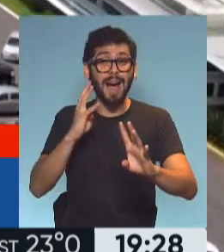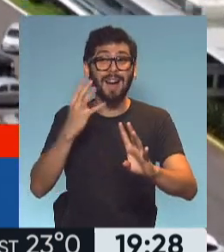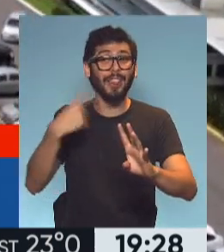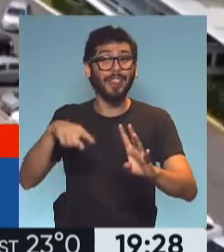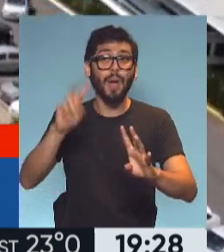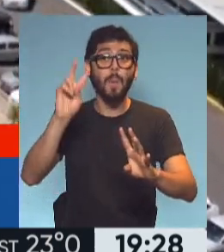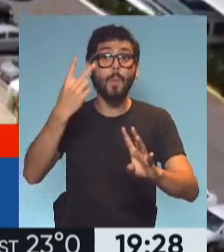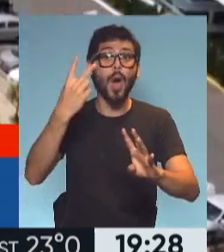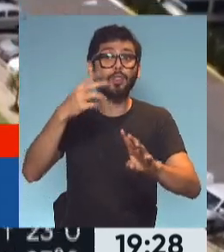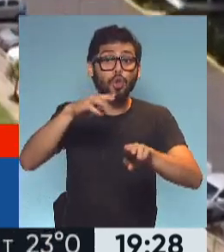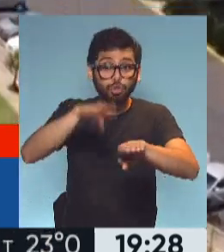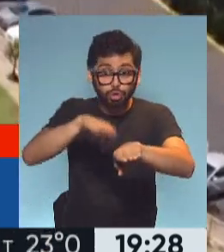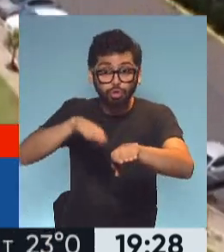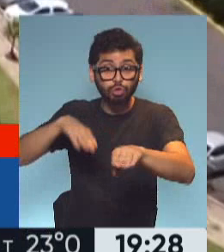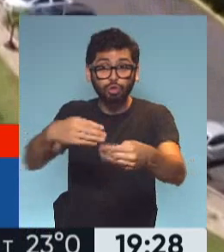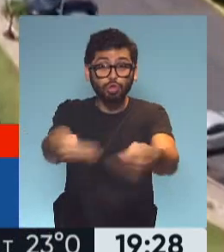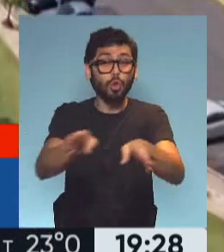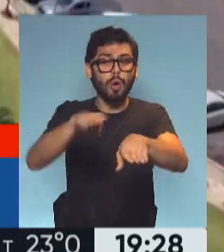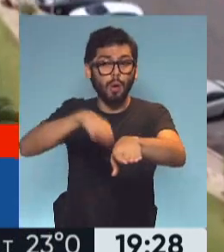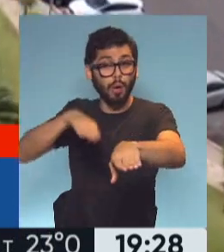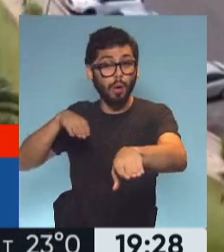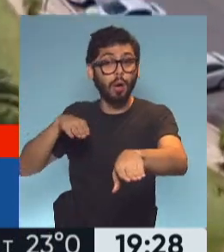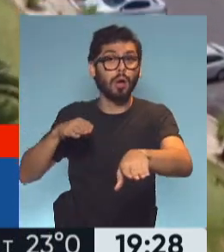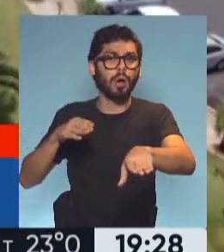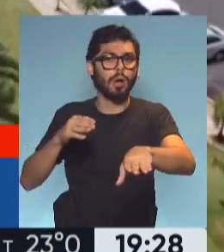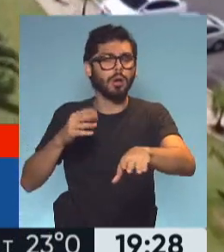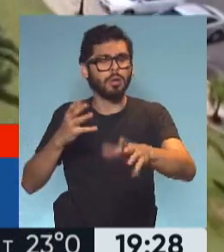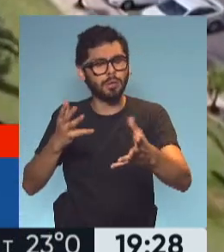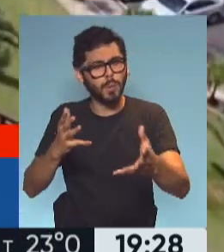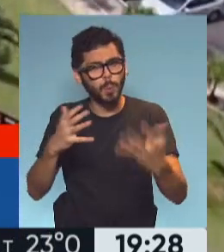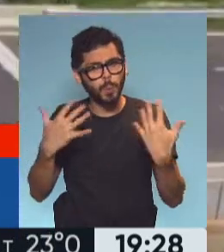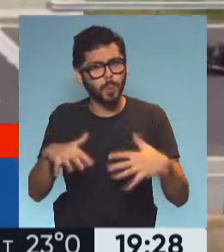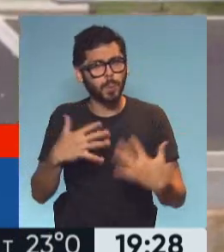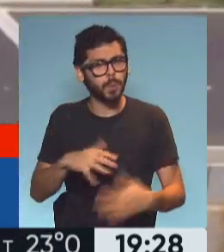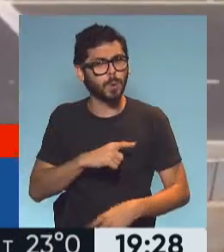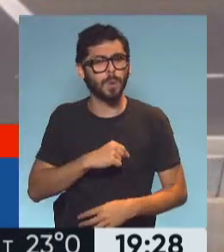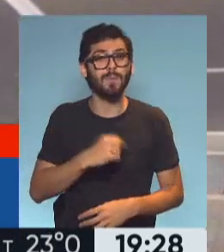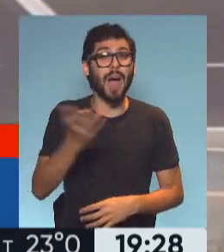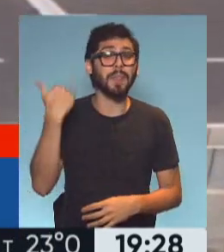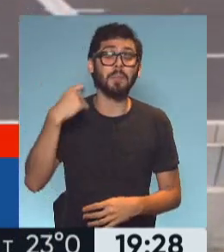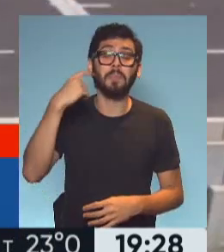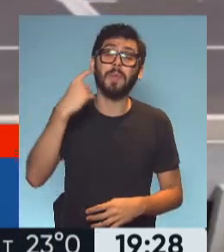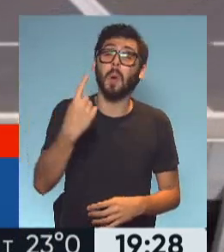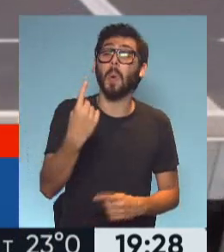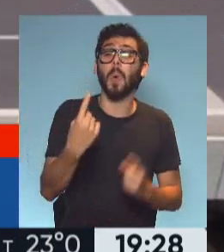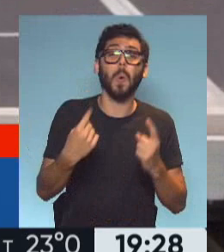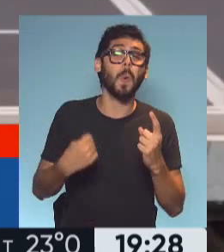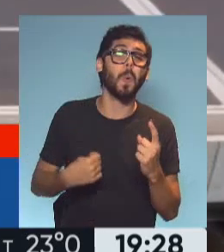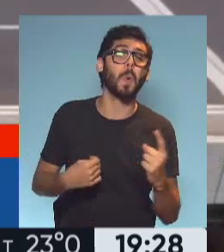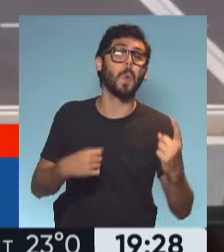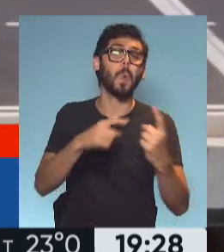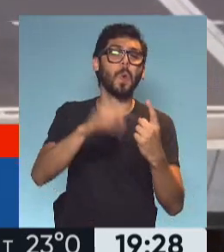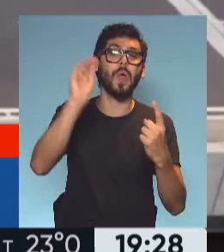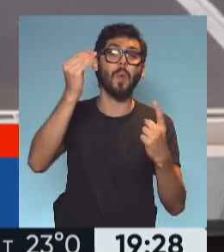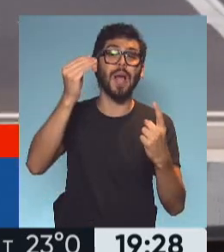cruel suena, así de cruel es. Cuando hablábamos de un ejemplo que parecía aislado en San Pablo, de cómo una persona había